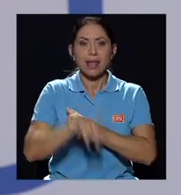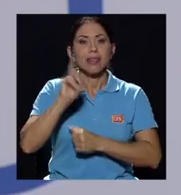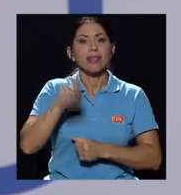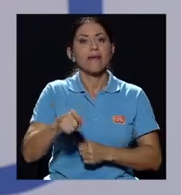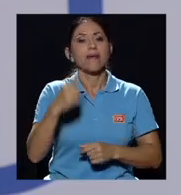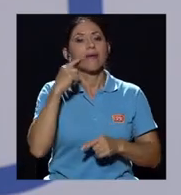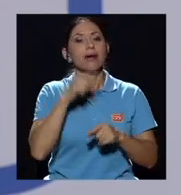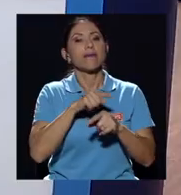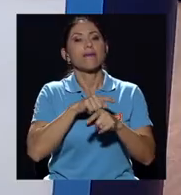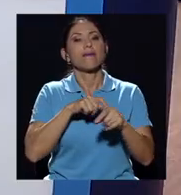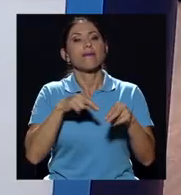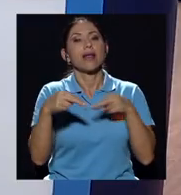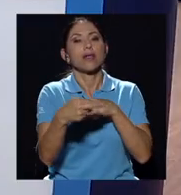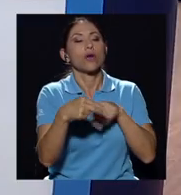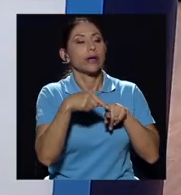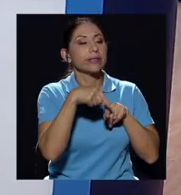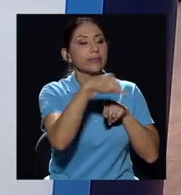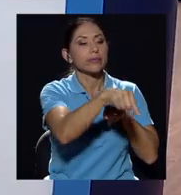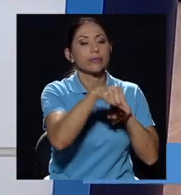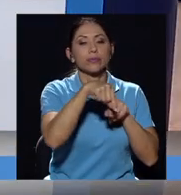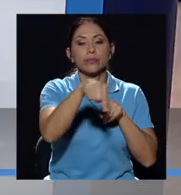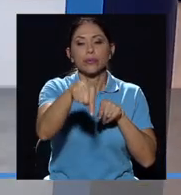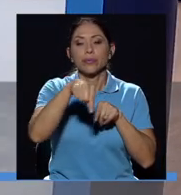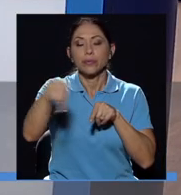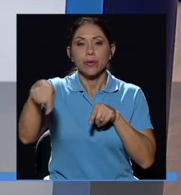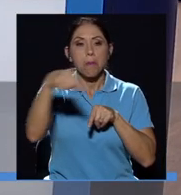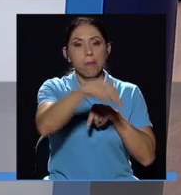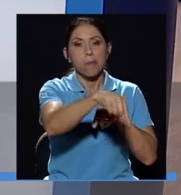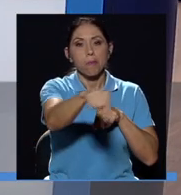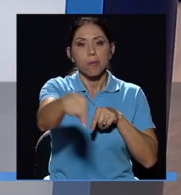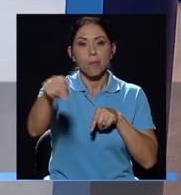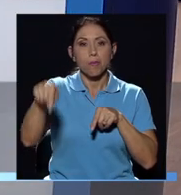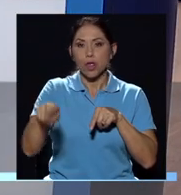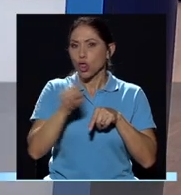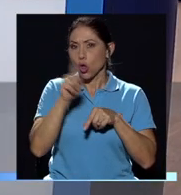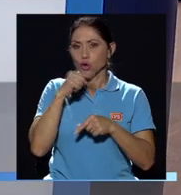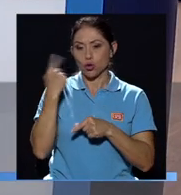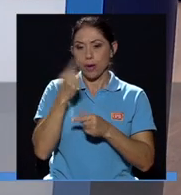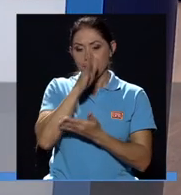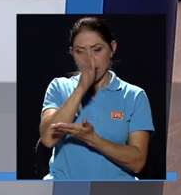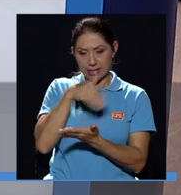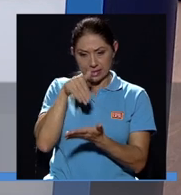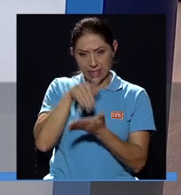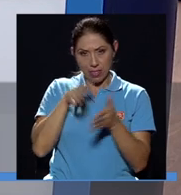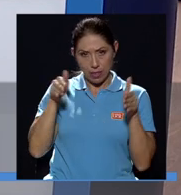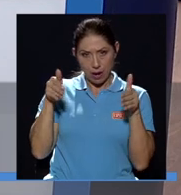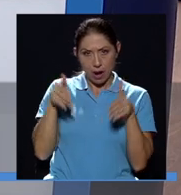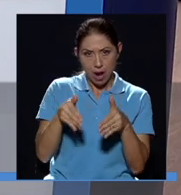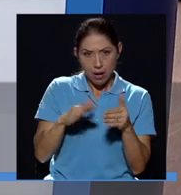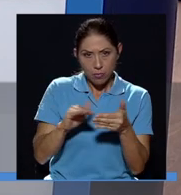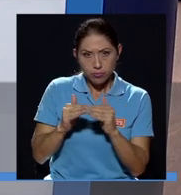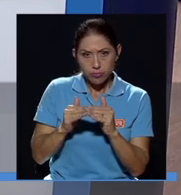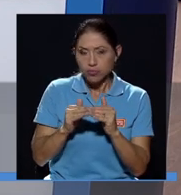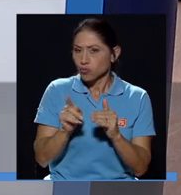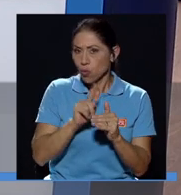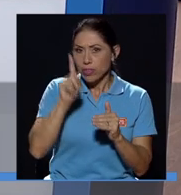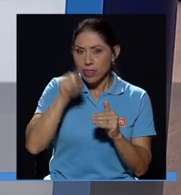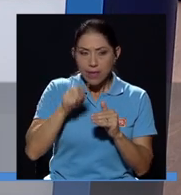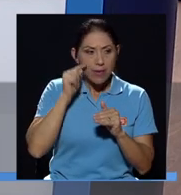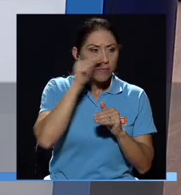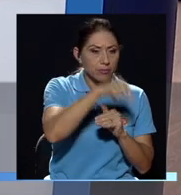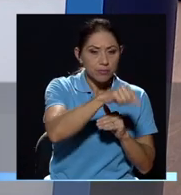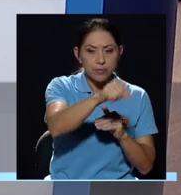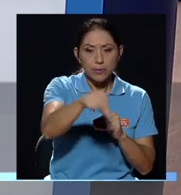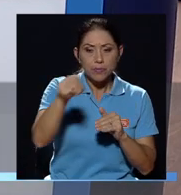regiones, no es un desarrollo muy de la metrópoli, sino que tiene que ser un desarrollo del país de tipo